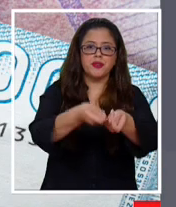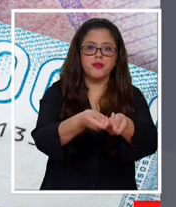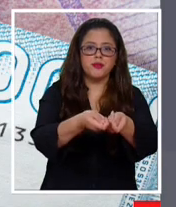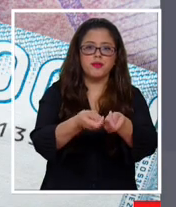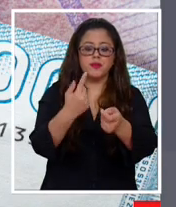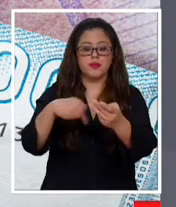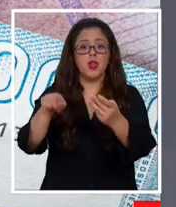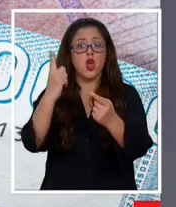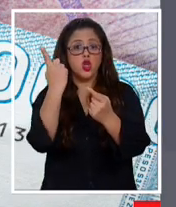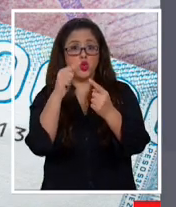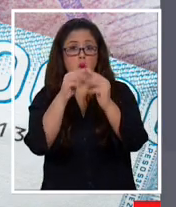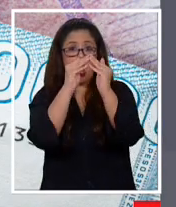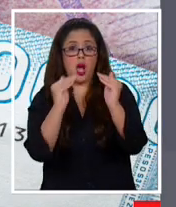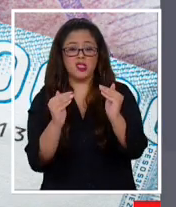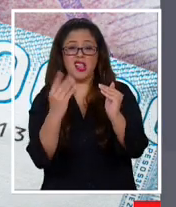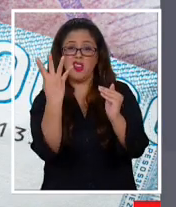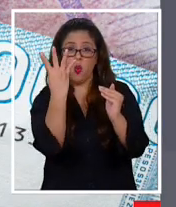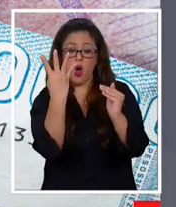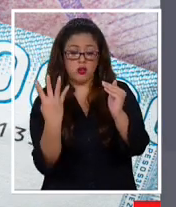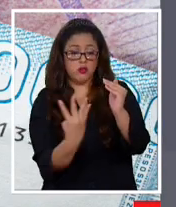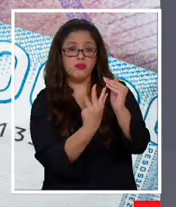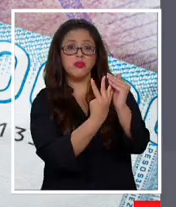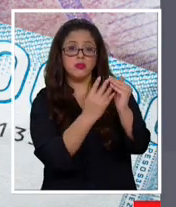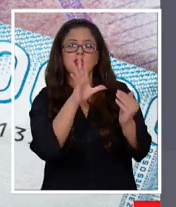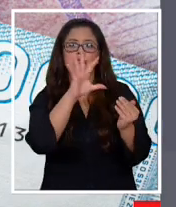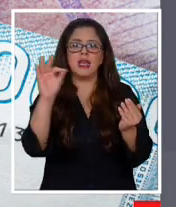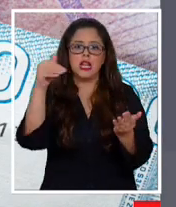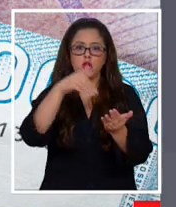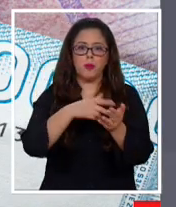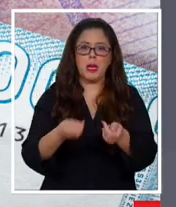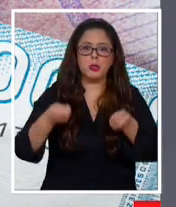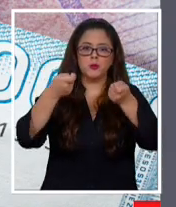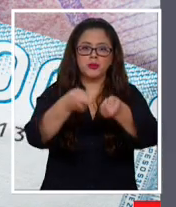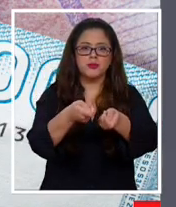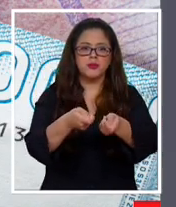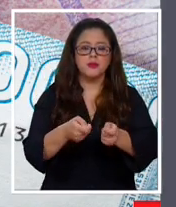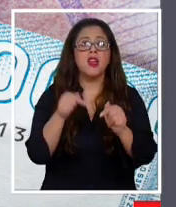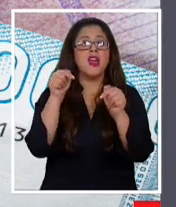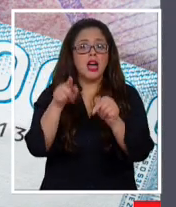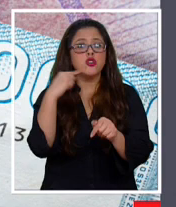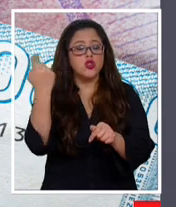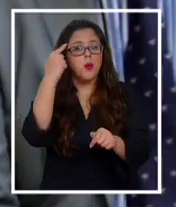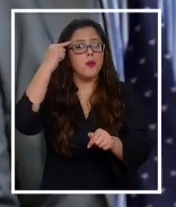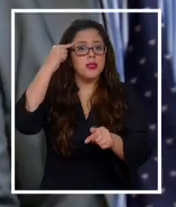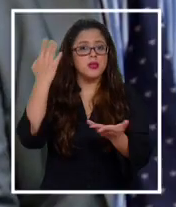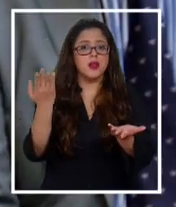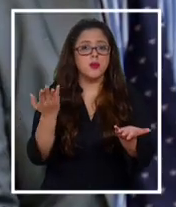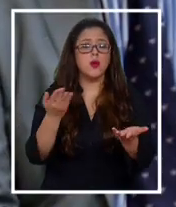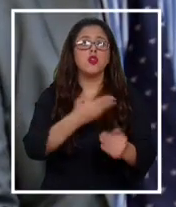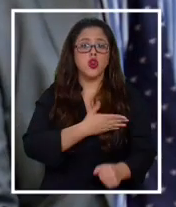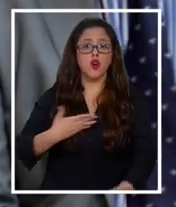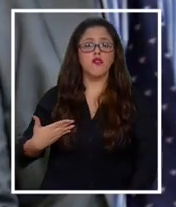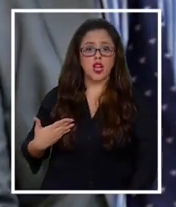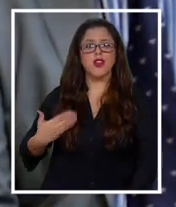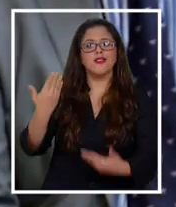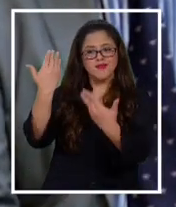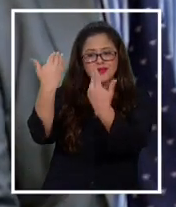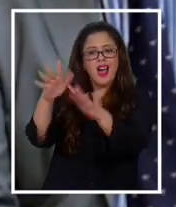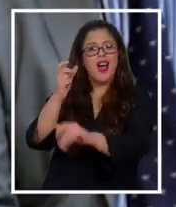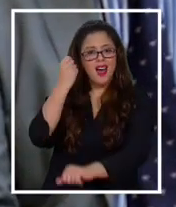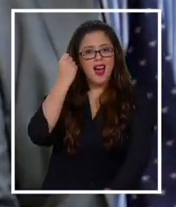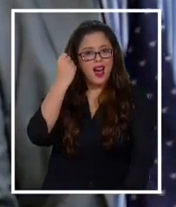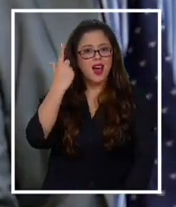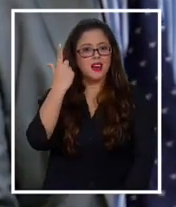y uno de cuatro obtendrá 500 mil. Creemos que de una vez por todas el gobierno ha entendido